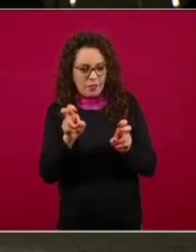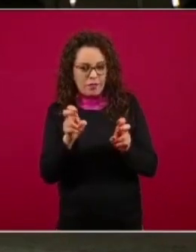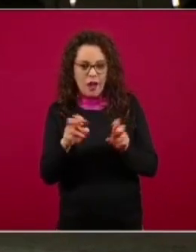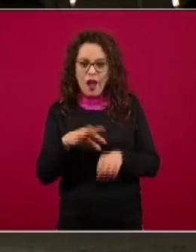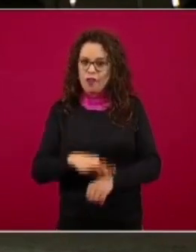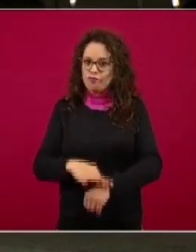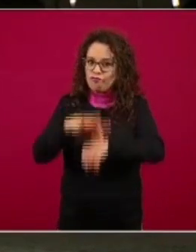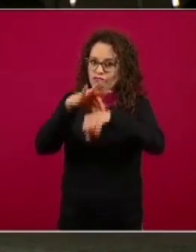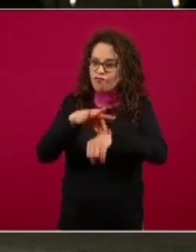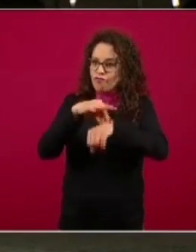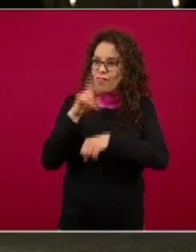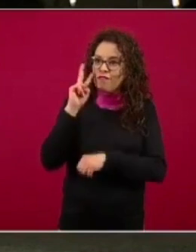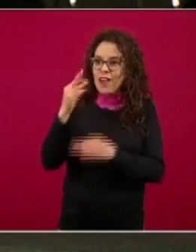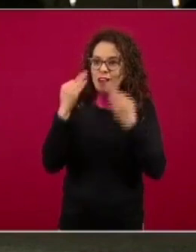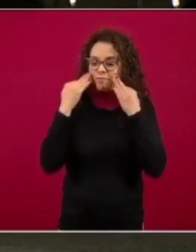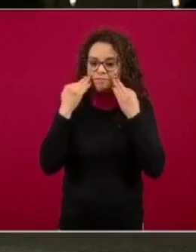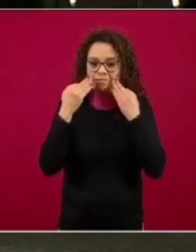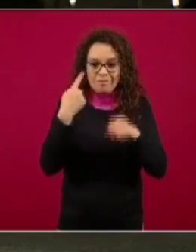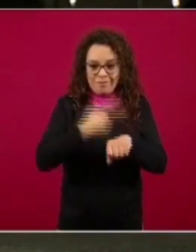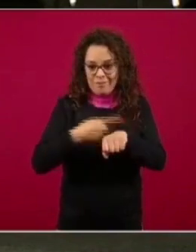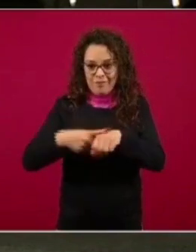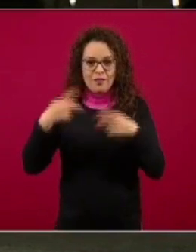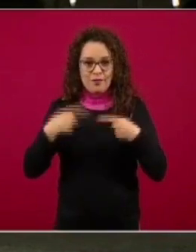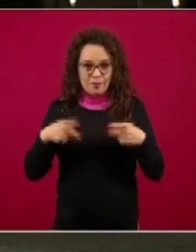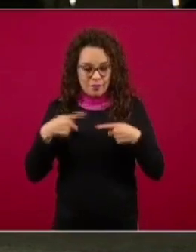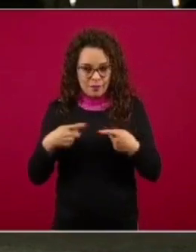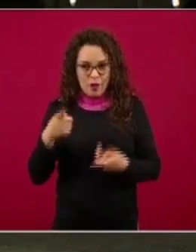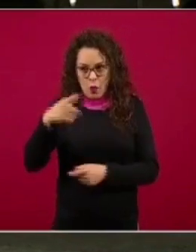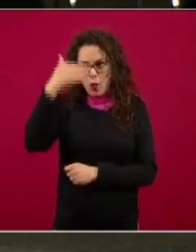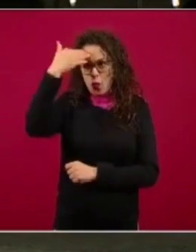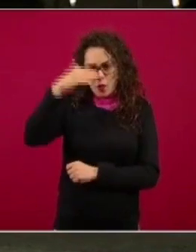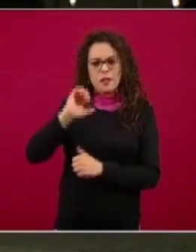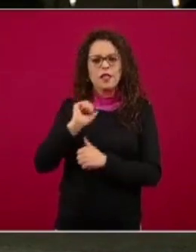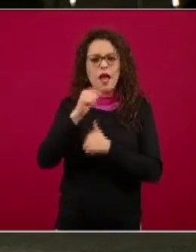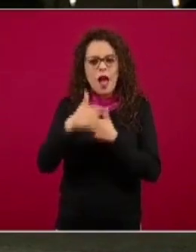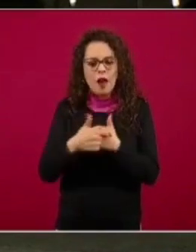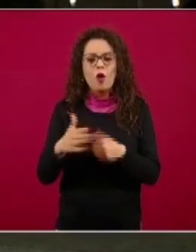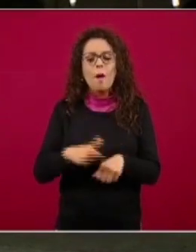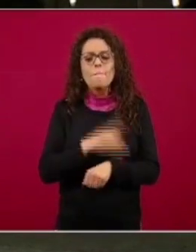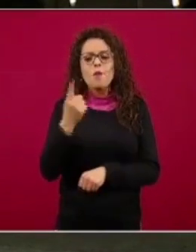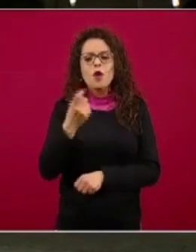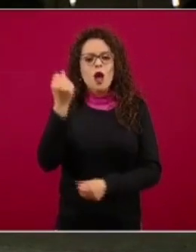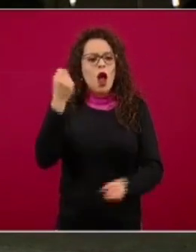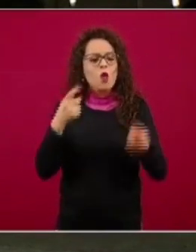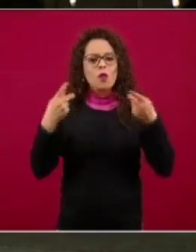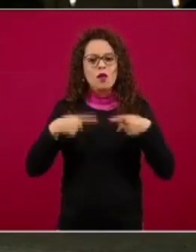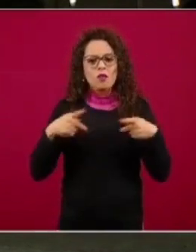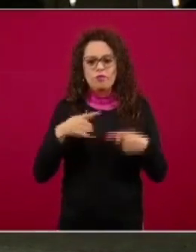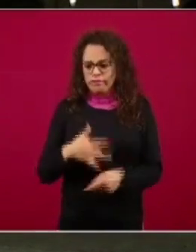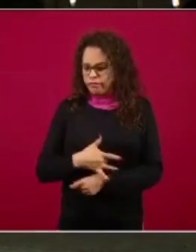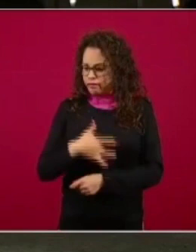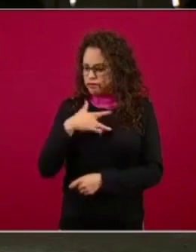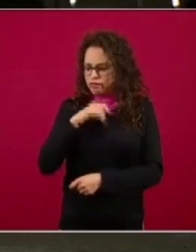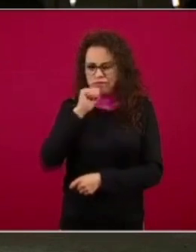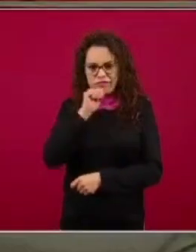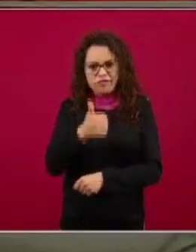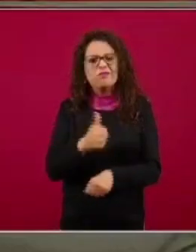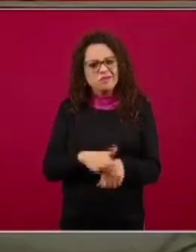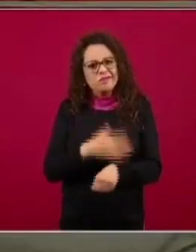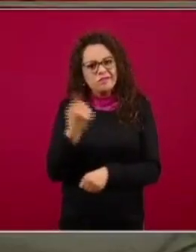se sabe o tienen alguna hipótesis de por qué algunas personas son asintomáticas gracias